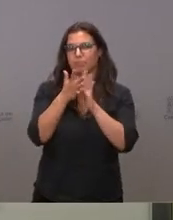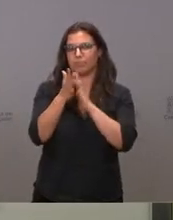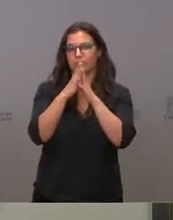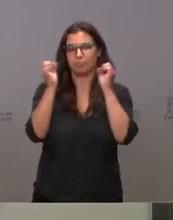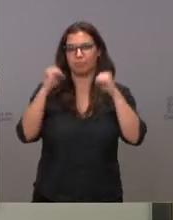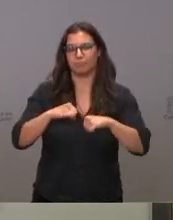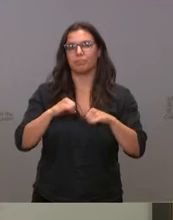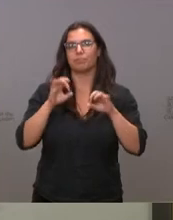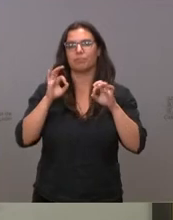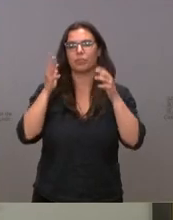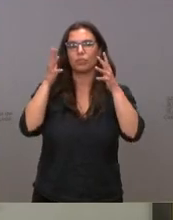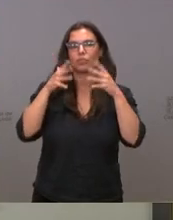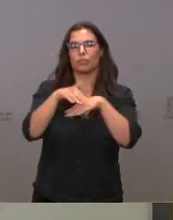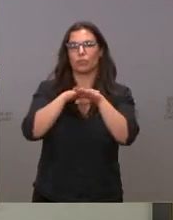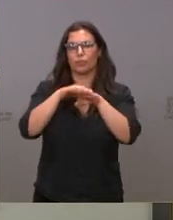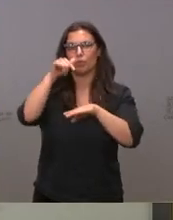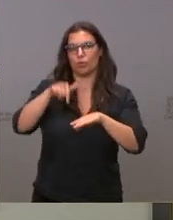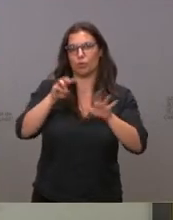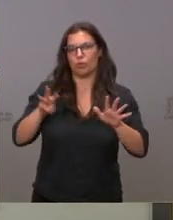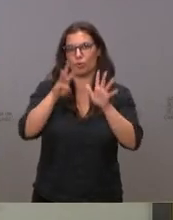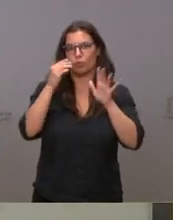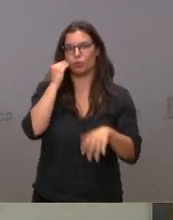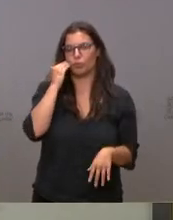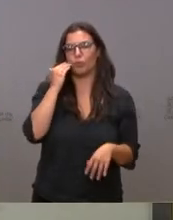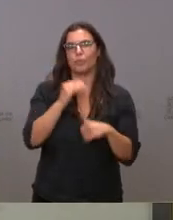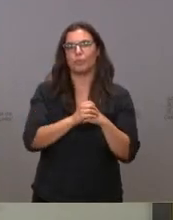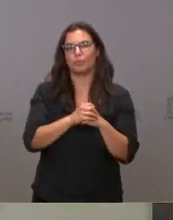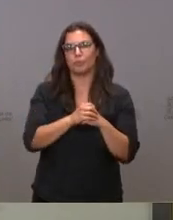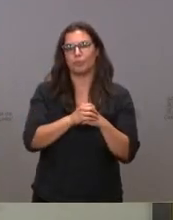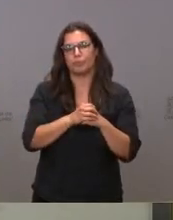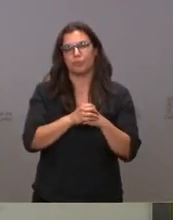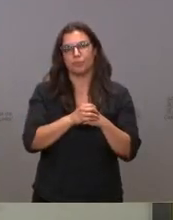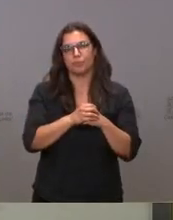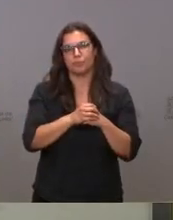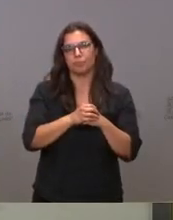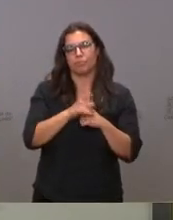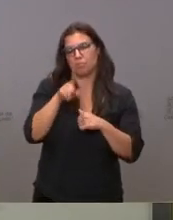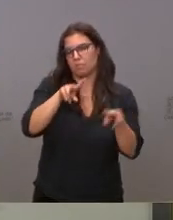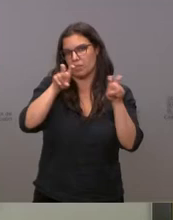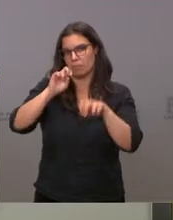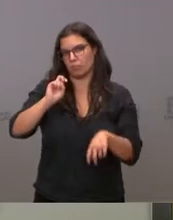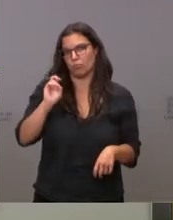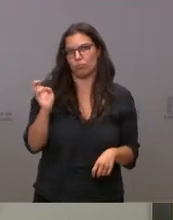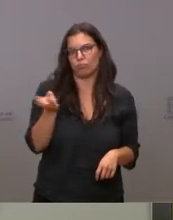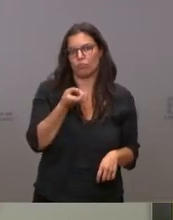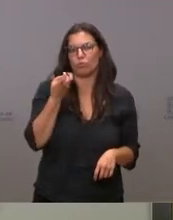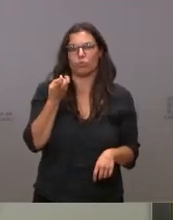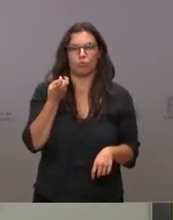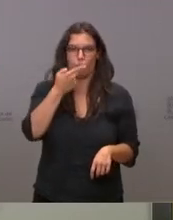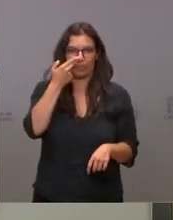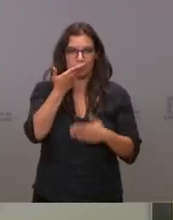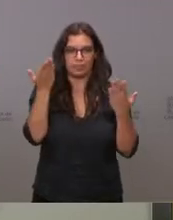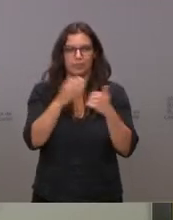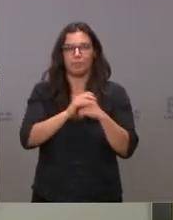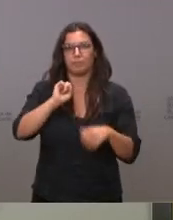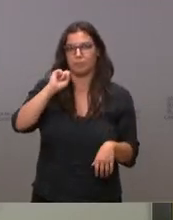de hoy, 8 de julio, así como de otros asuntos de interés. En primer lugar,